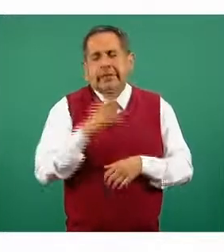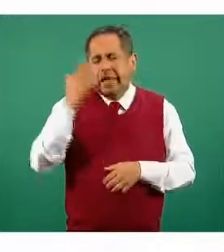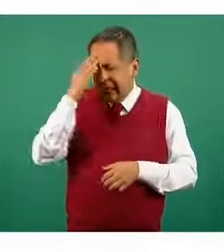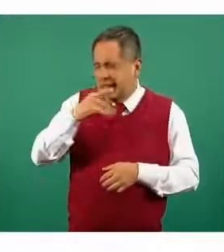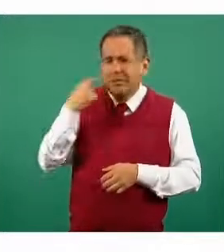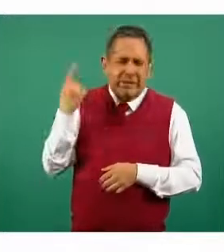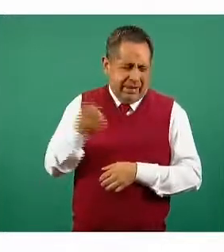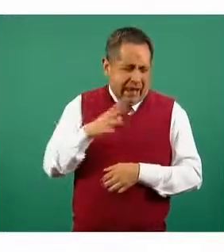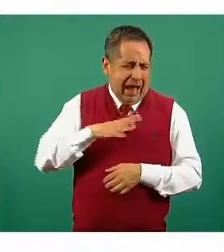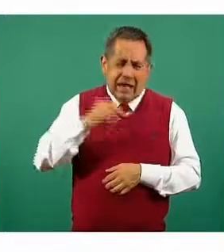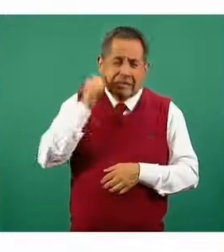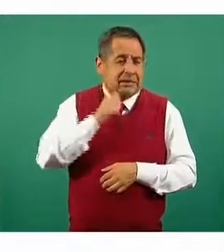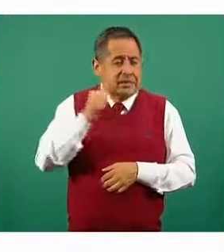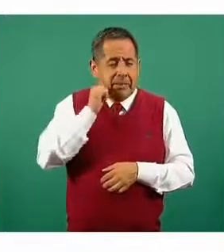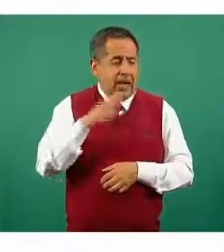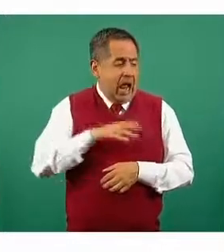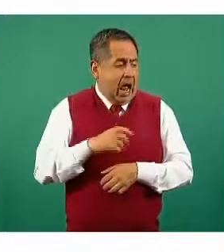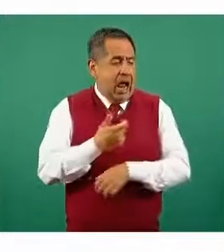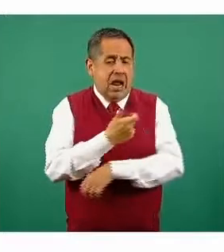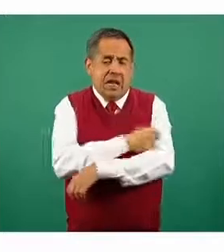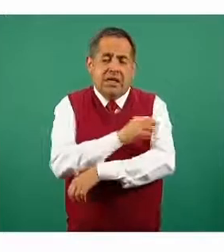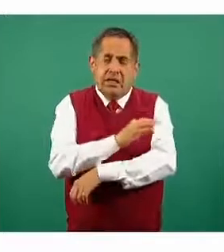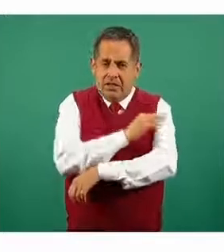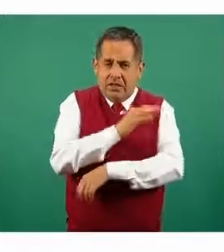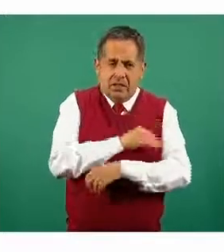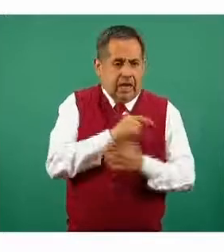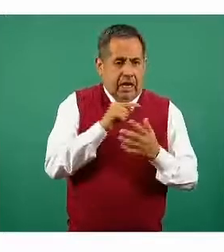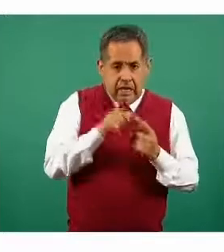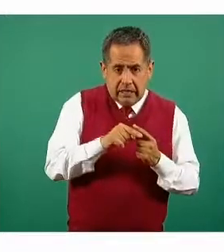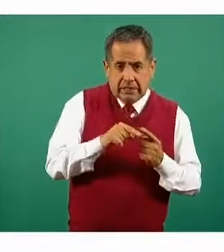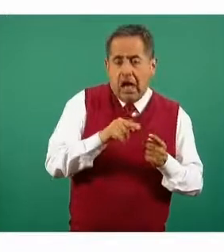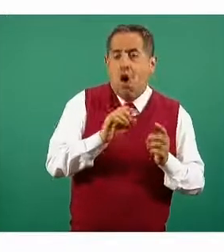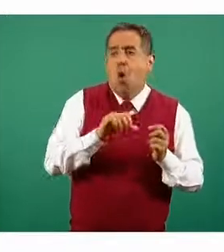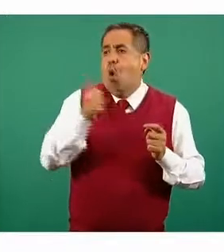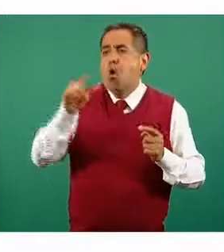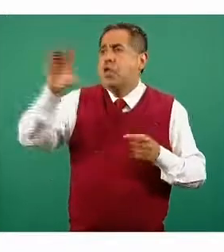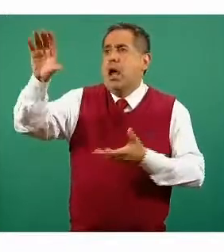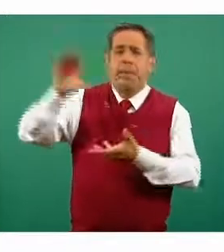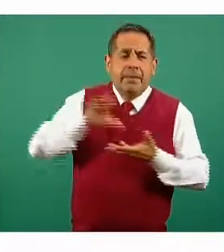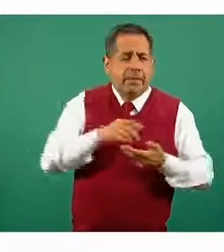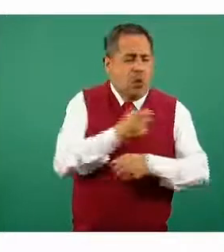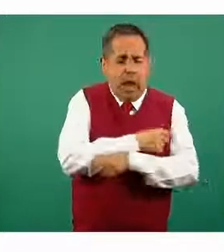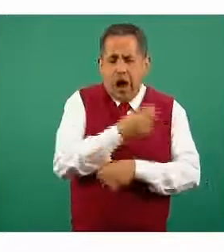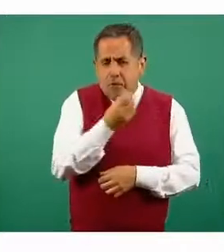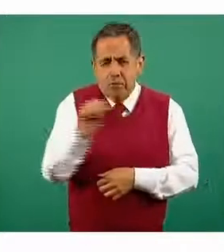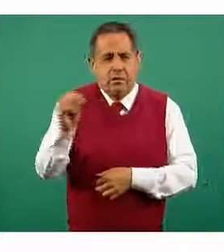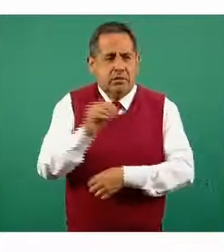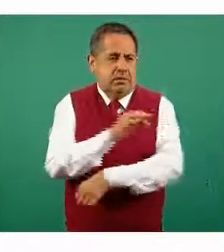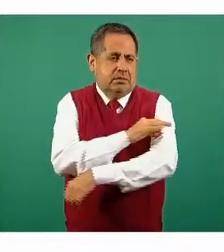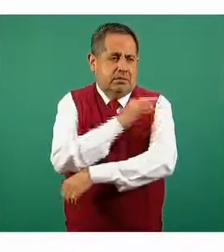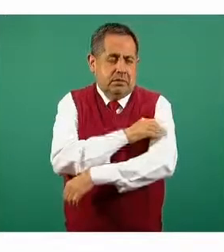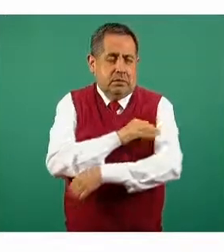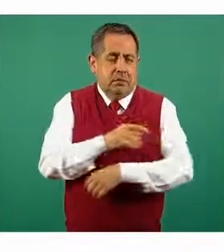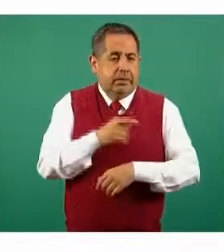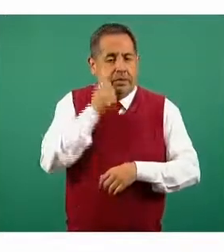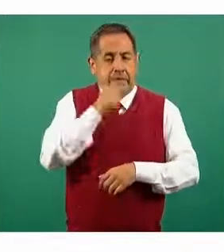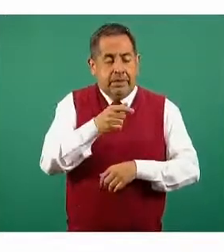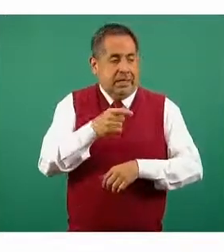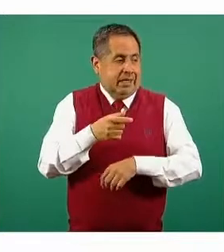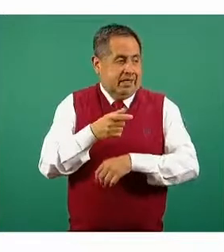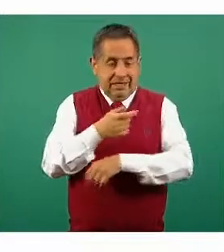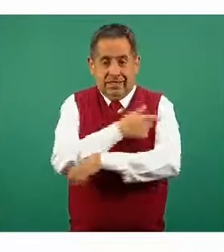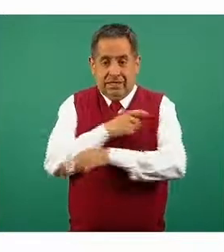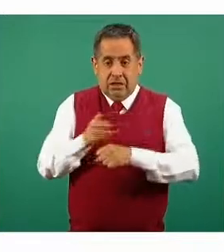van a existir con la aplicación de esta o cualquier otra vacuna, sino porque estas vacunas contra COVID están